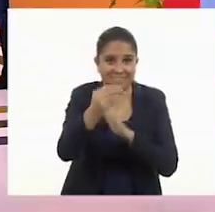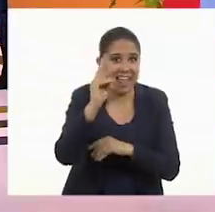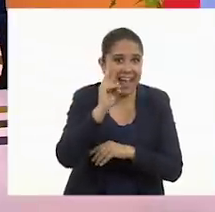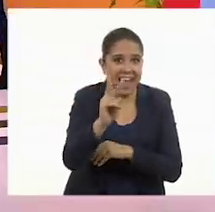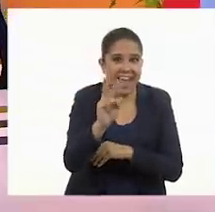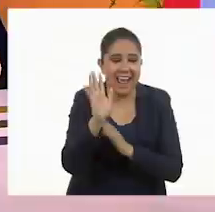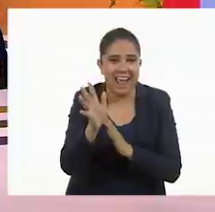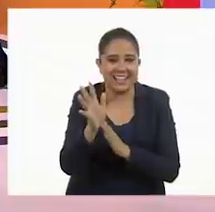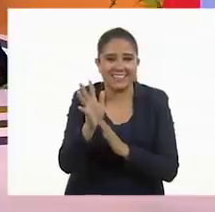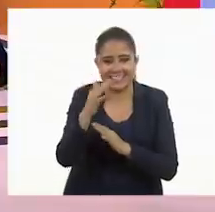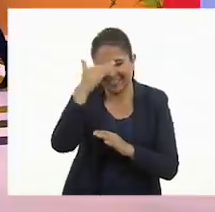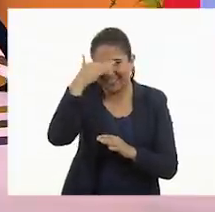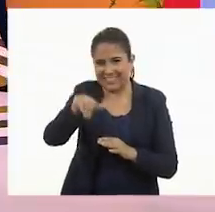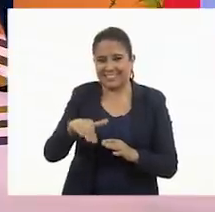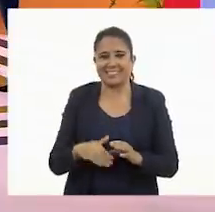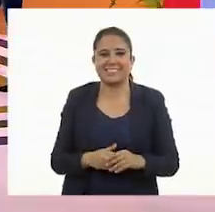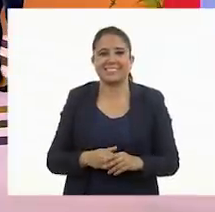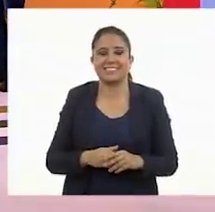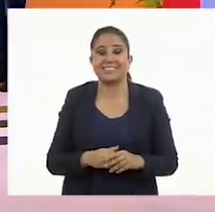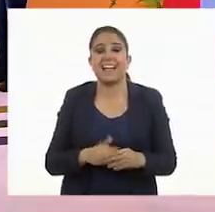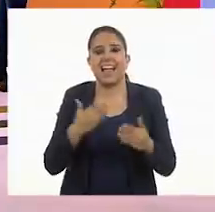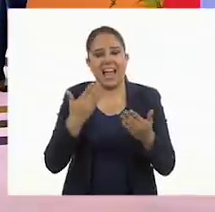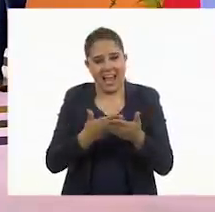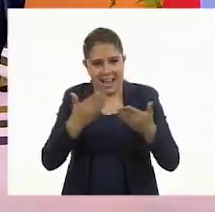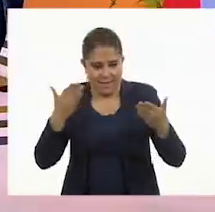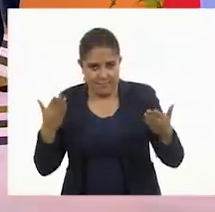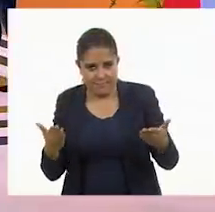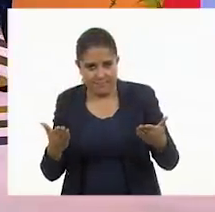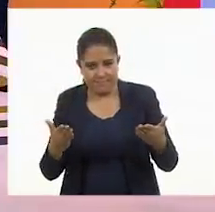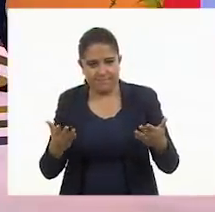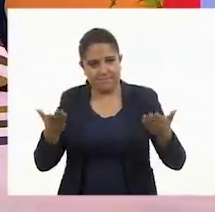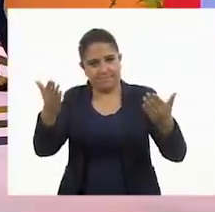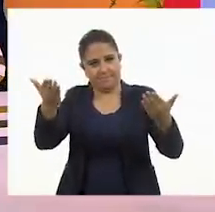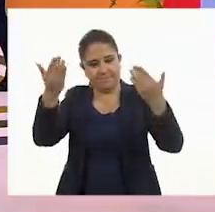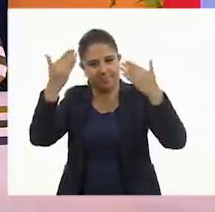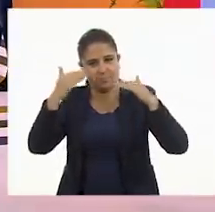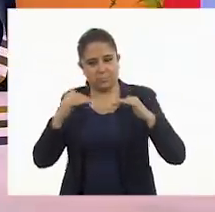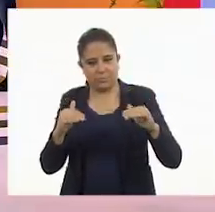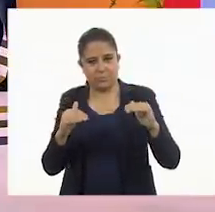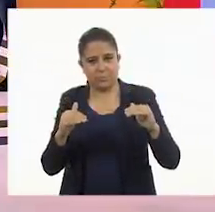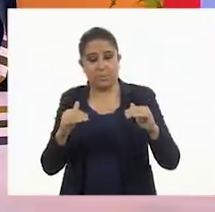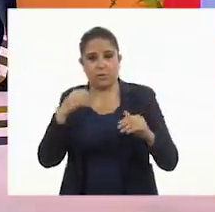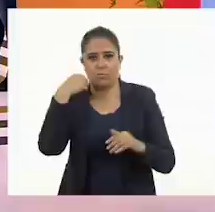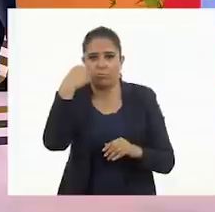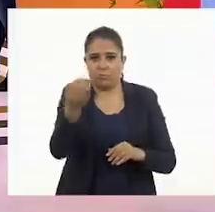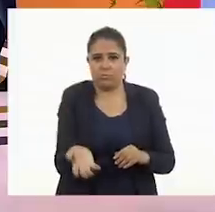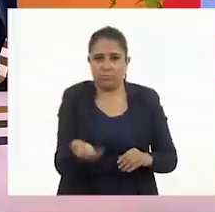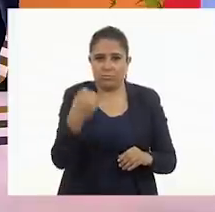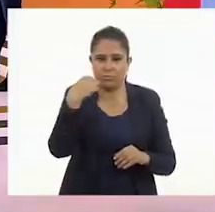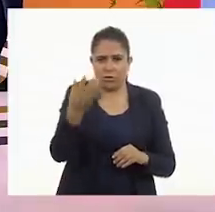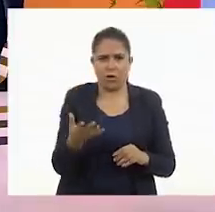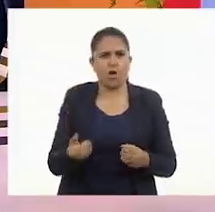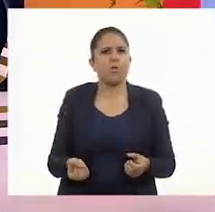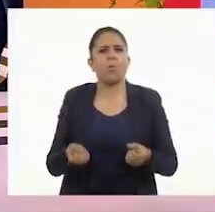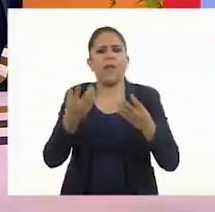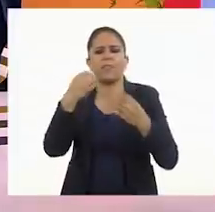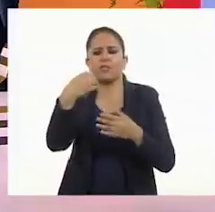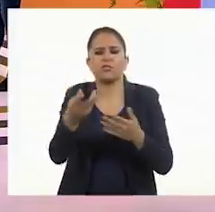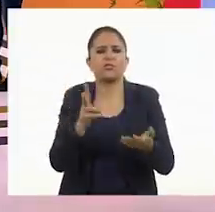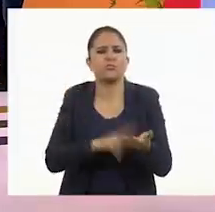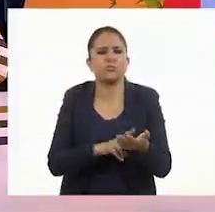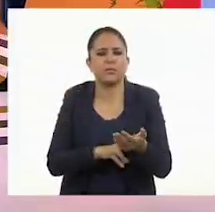Yo sé que sí. Ahora vamos con el yoyo. ¿Cuánto valía el yoyo?